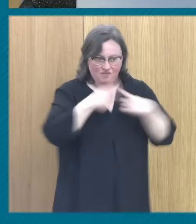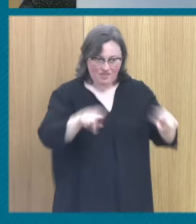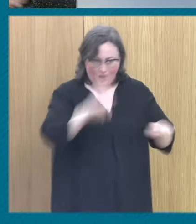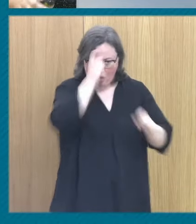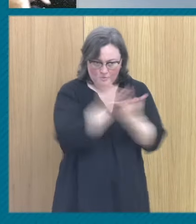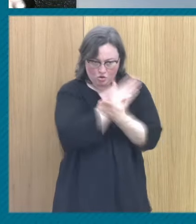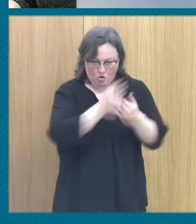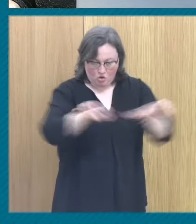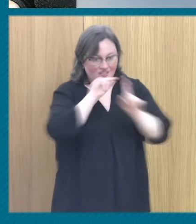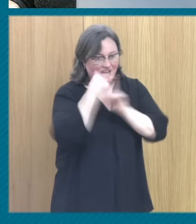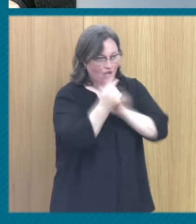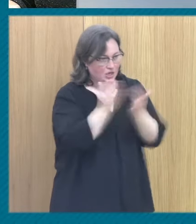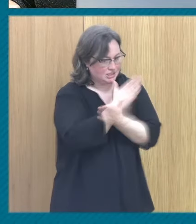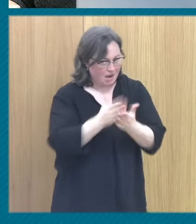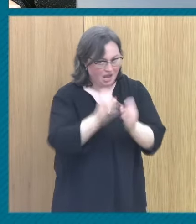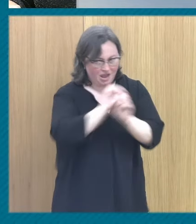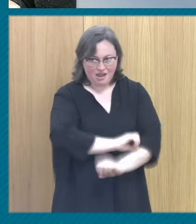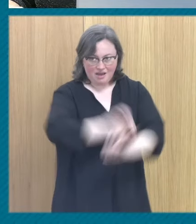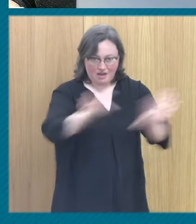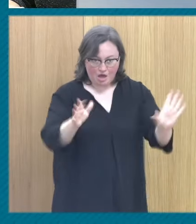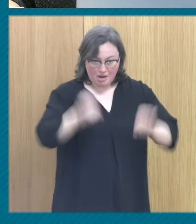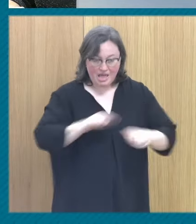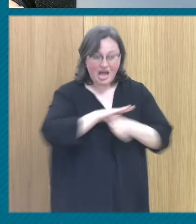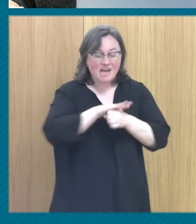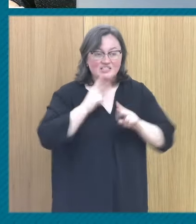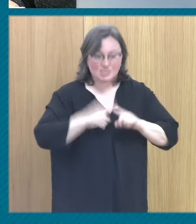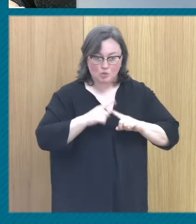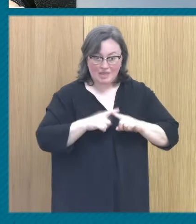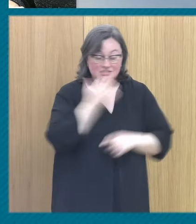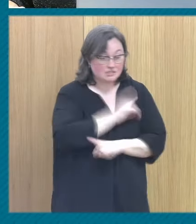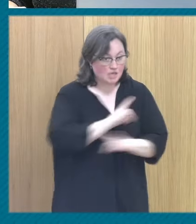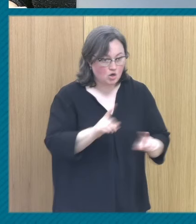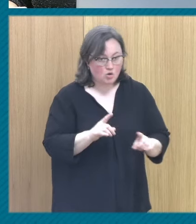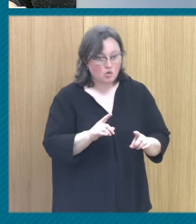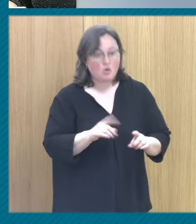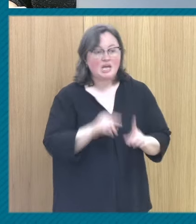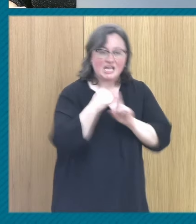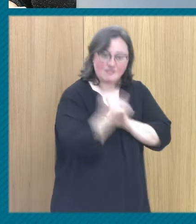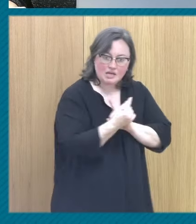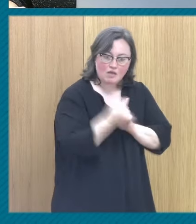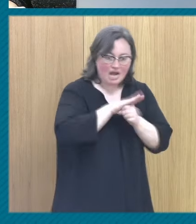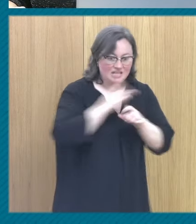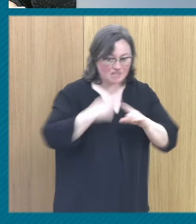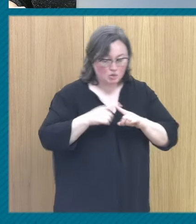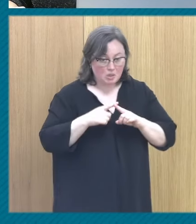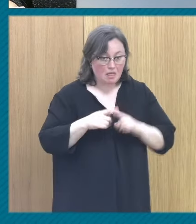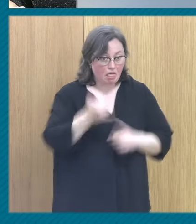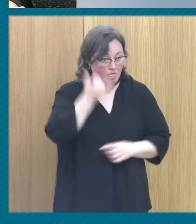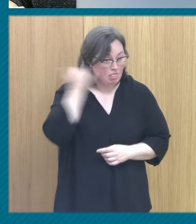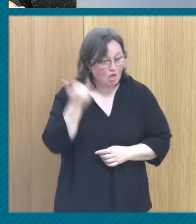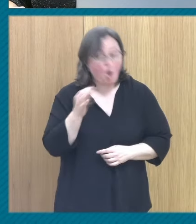diferenciar los indicadores en el área de la sexualidad porque si no tenemos tanto indicadores en el área de la sexualidad que pasan